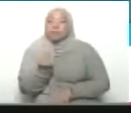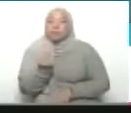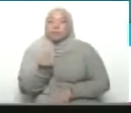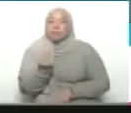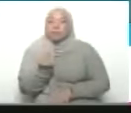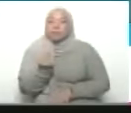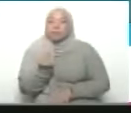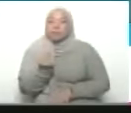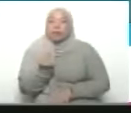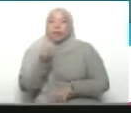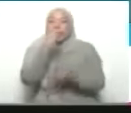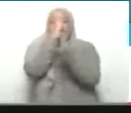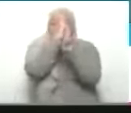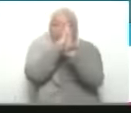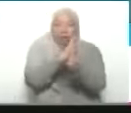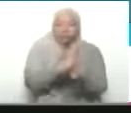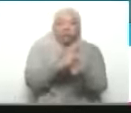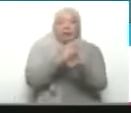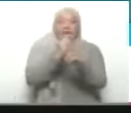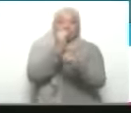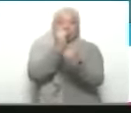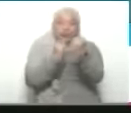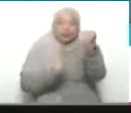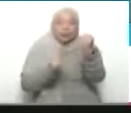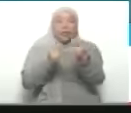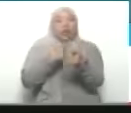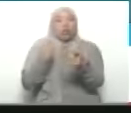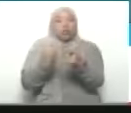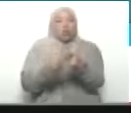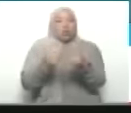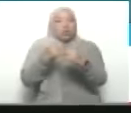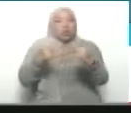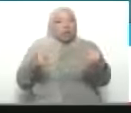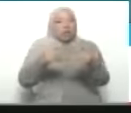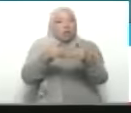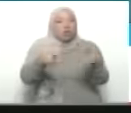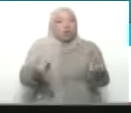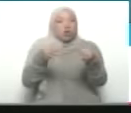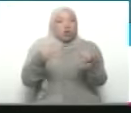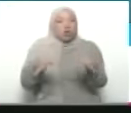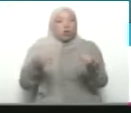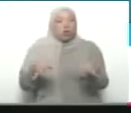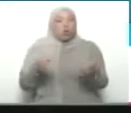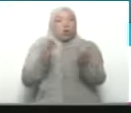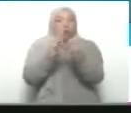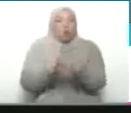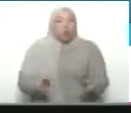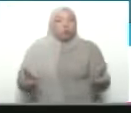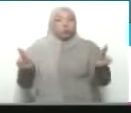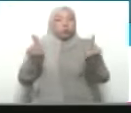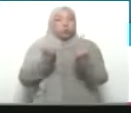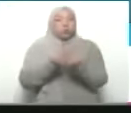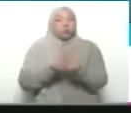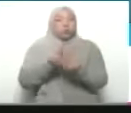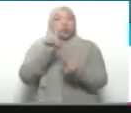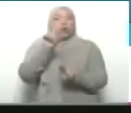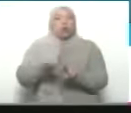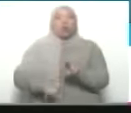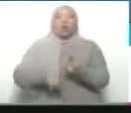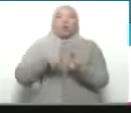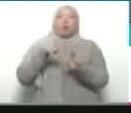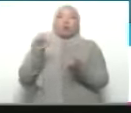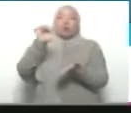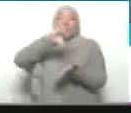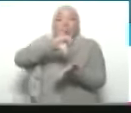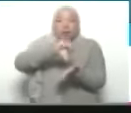y se respeten las fronteras que había hasta entonces. Las Naciones Unidas además coloca como